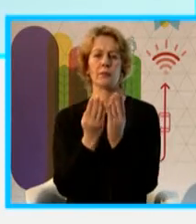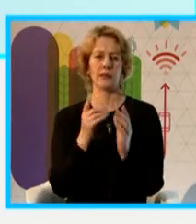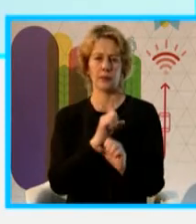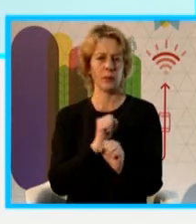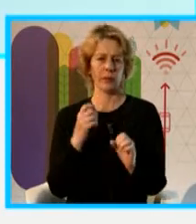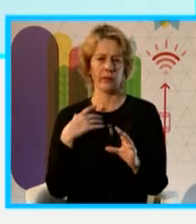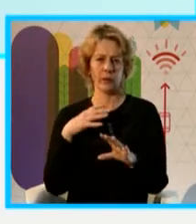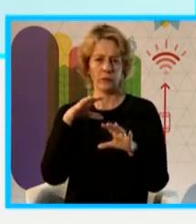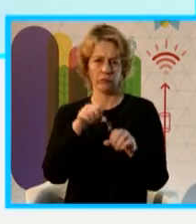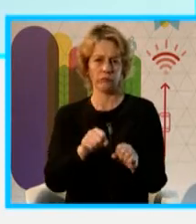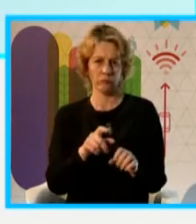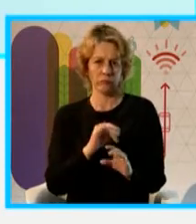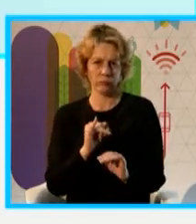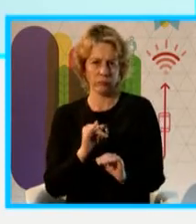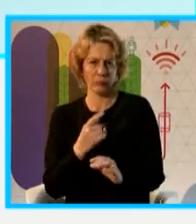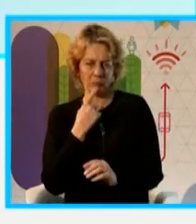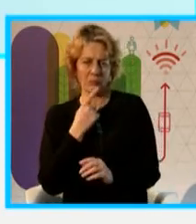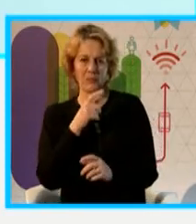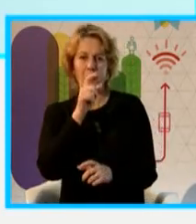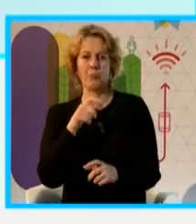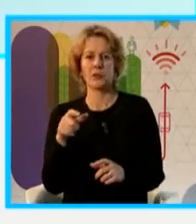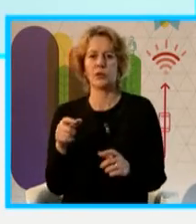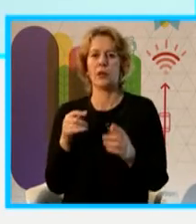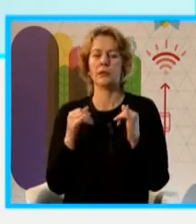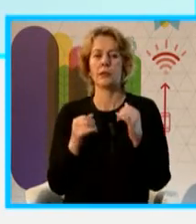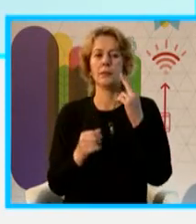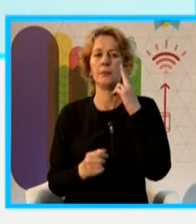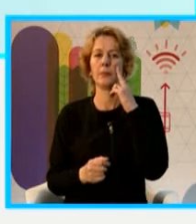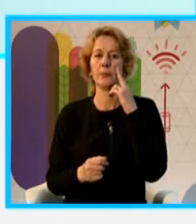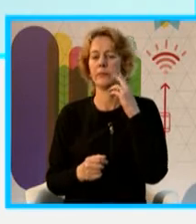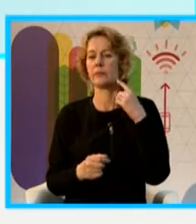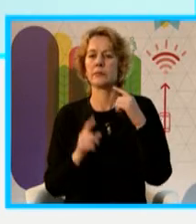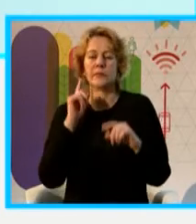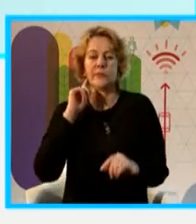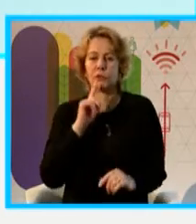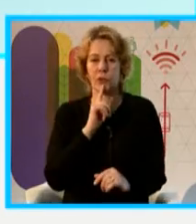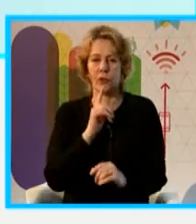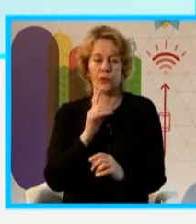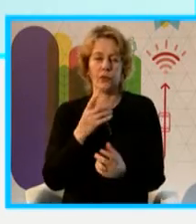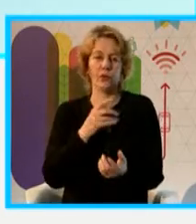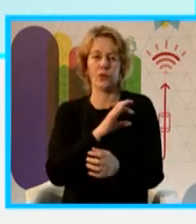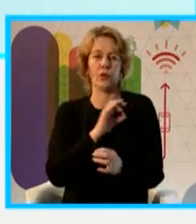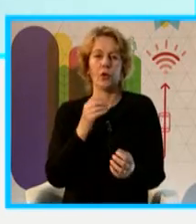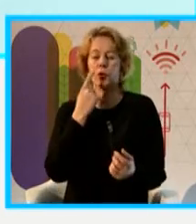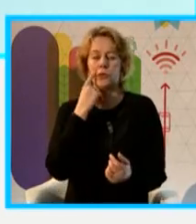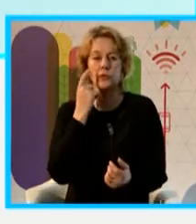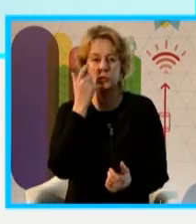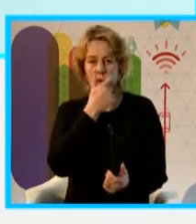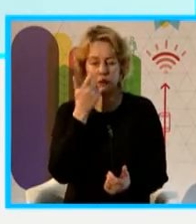o sea, por ejemplo, para personas que tengan dificultad auditiva o visual,